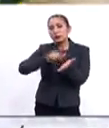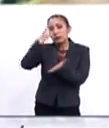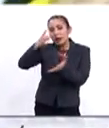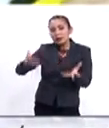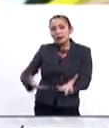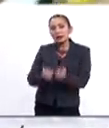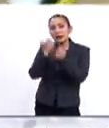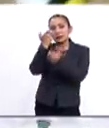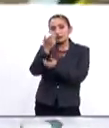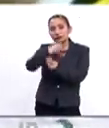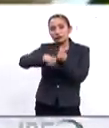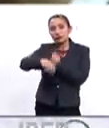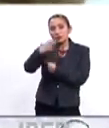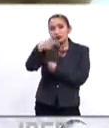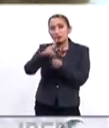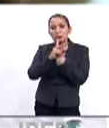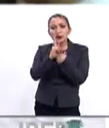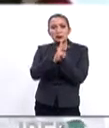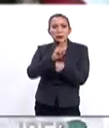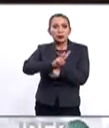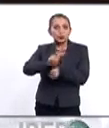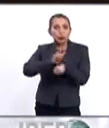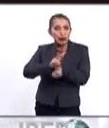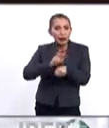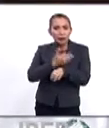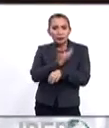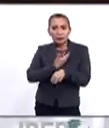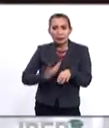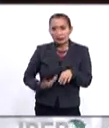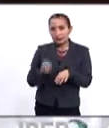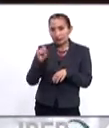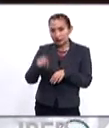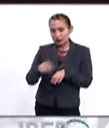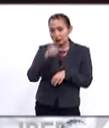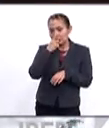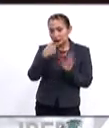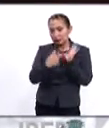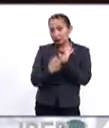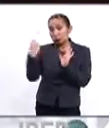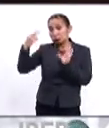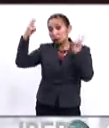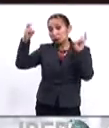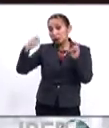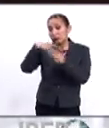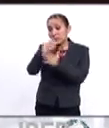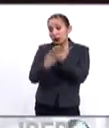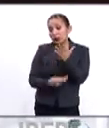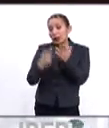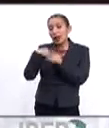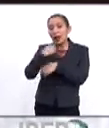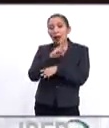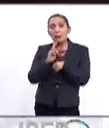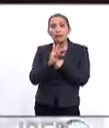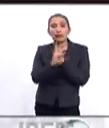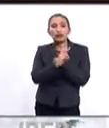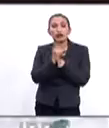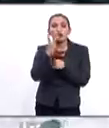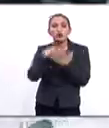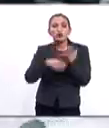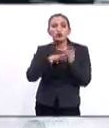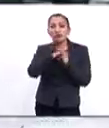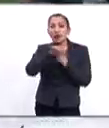para la recuperación económica de la nación bolivariana. El presidente Maduro también presentó lo que denomina su plan de la patria 2019